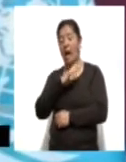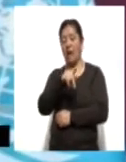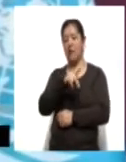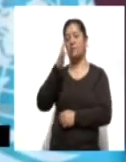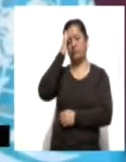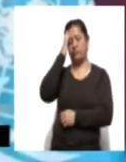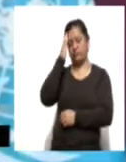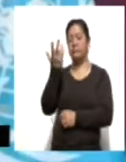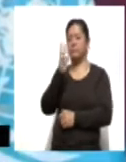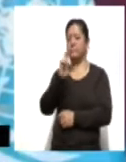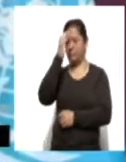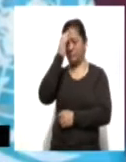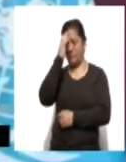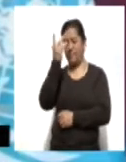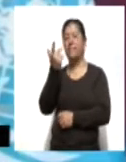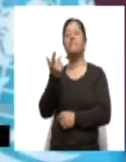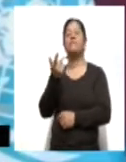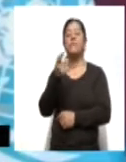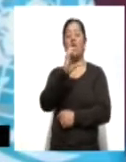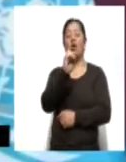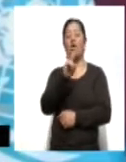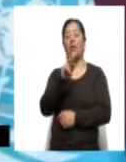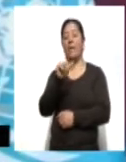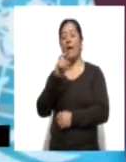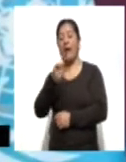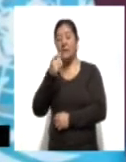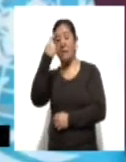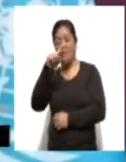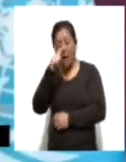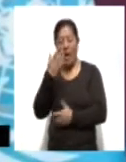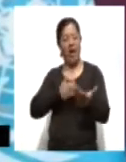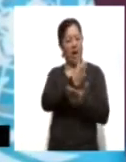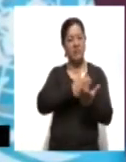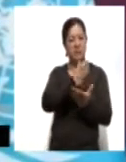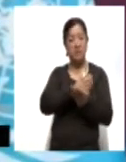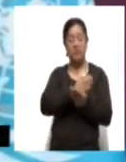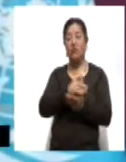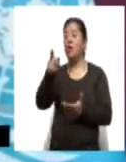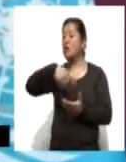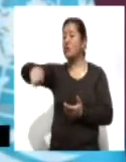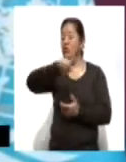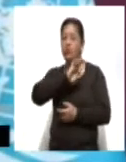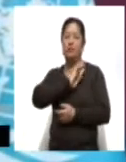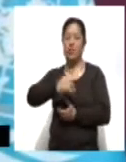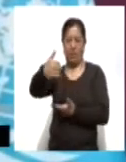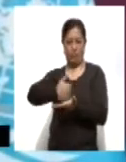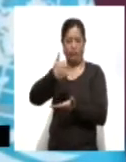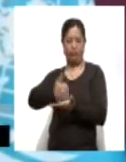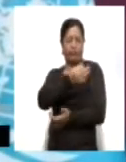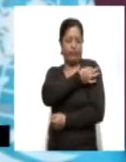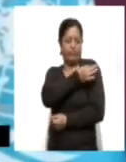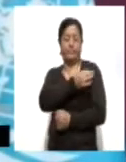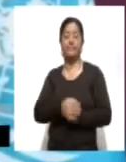importancia del mecanismo COVAX para buscar garantizar acceso de forma multilateral a la inmunización contra el COVID-19. Sin embargo,